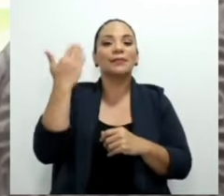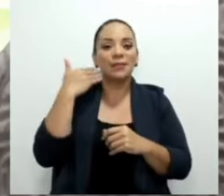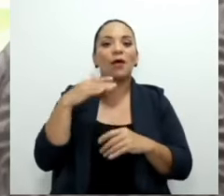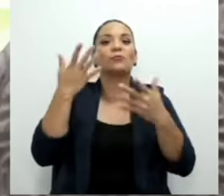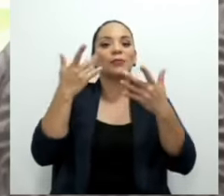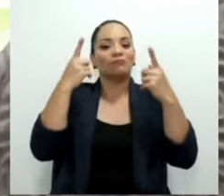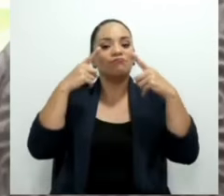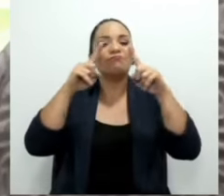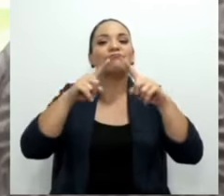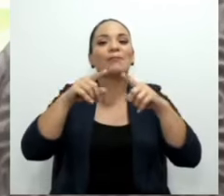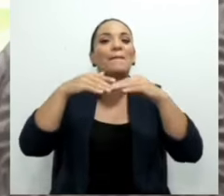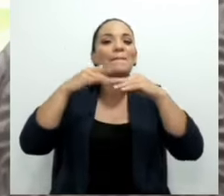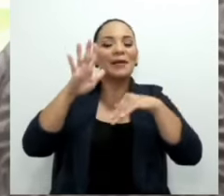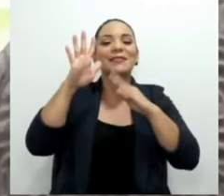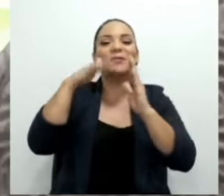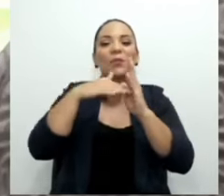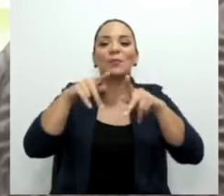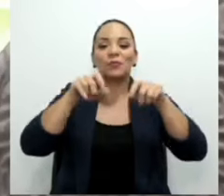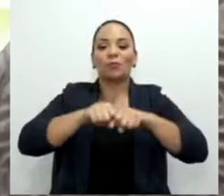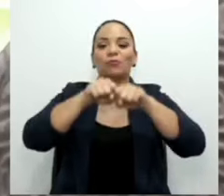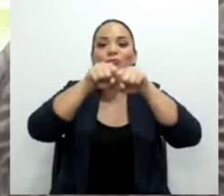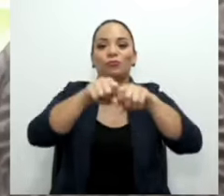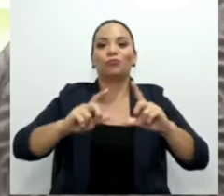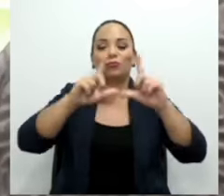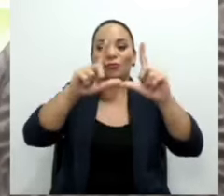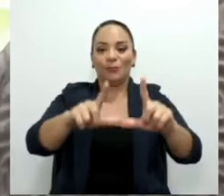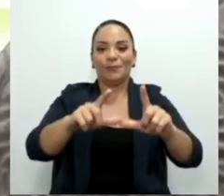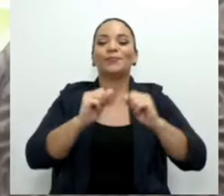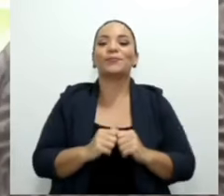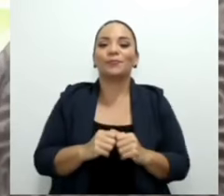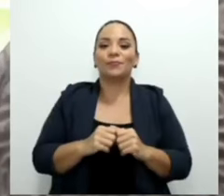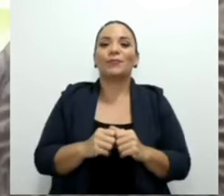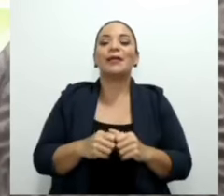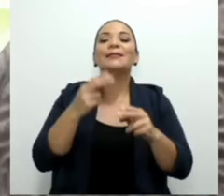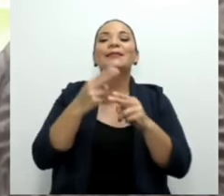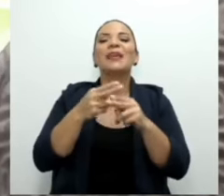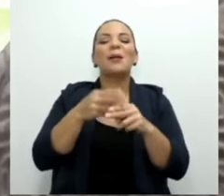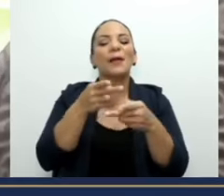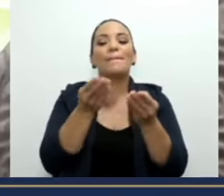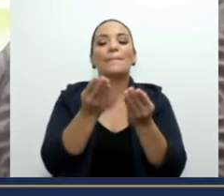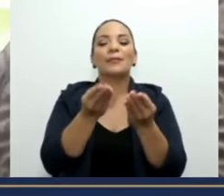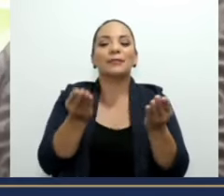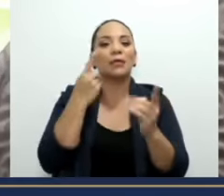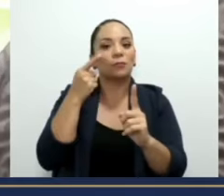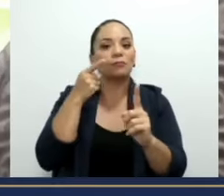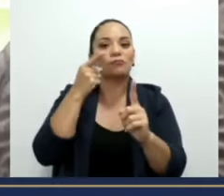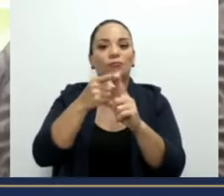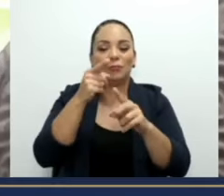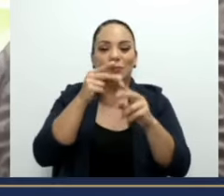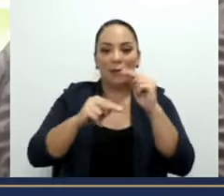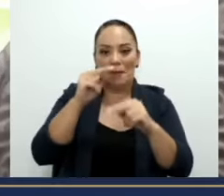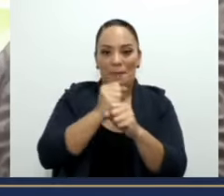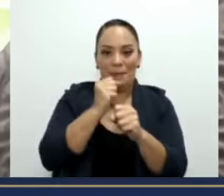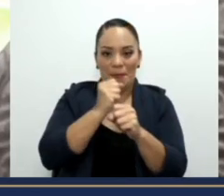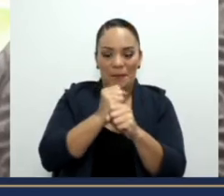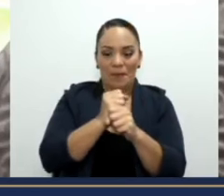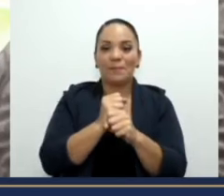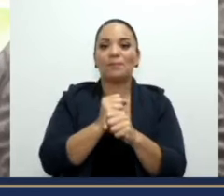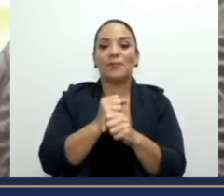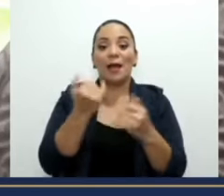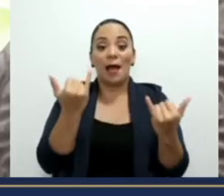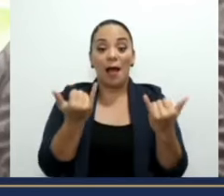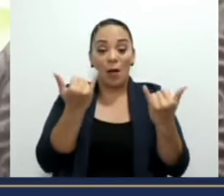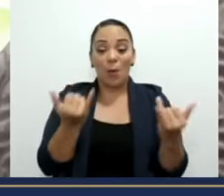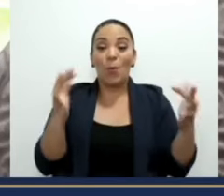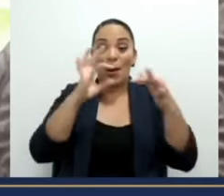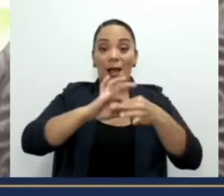graduación de más de 5 mil personas en una modalidad que se llama Bachillerato para la Ampliabilidad. con esta alianza con el Banco vamos a hacer